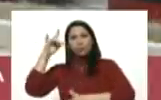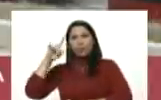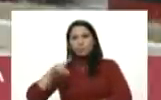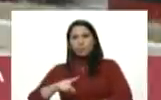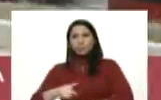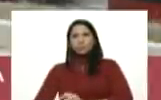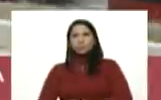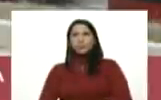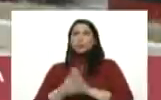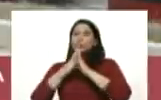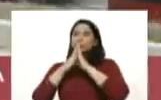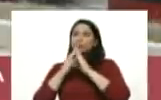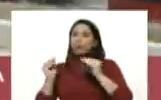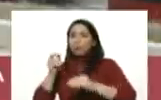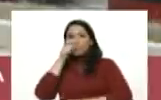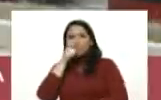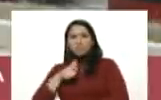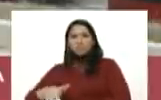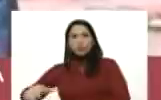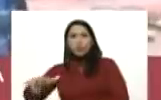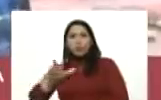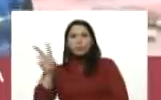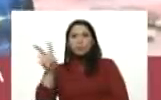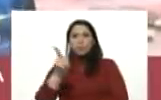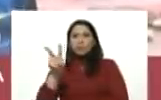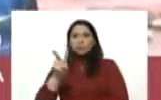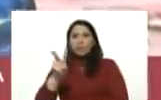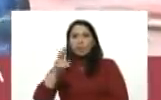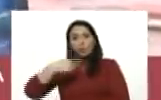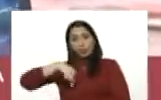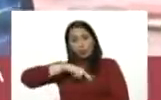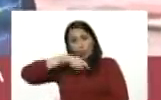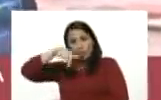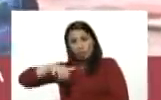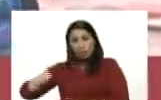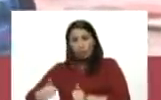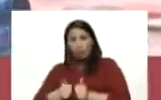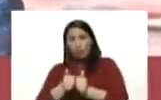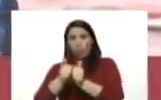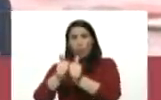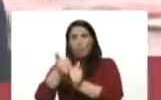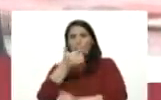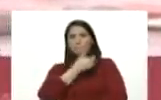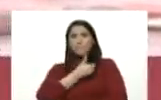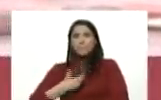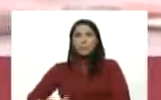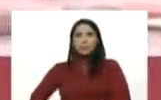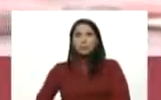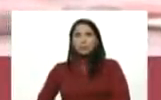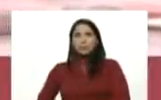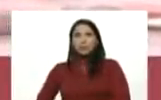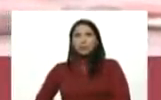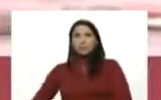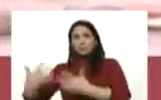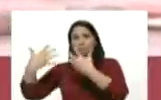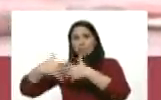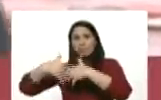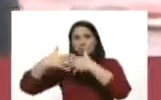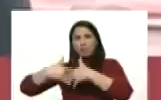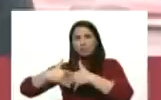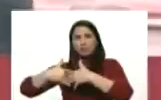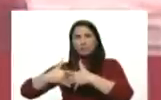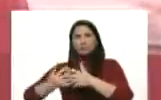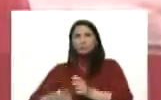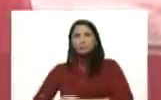a todo el pueblo de Venezuela me encuentro en compañía del presidente de esta planta de esta